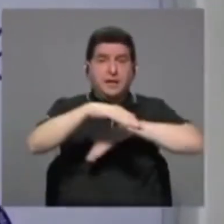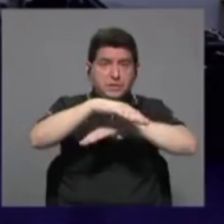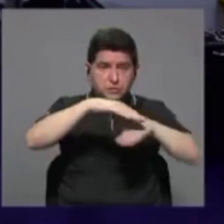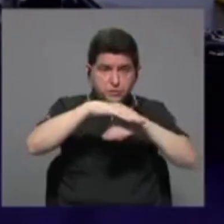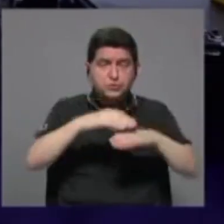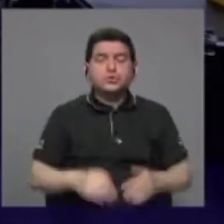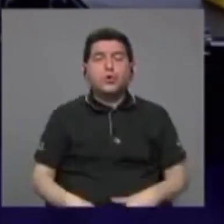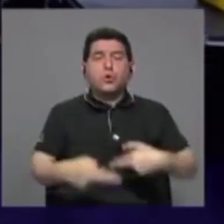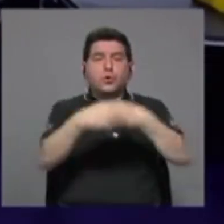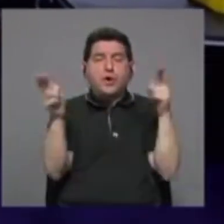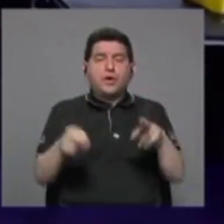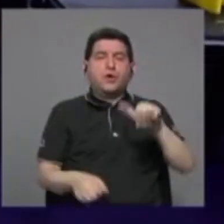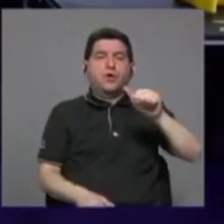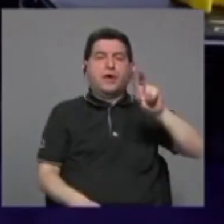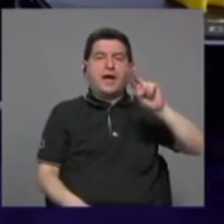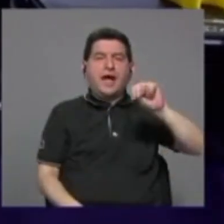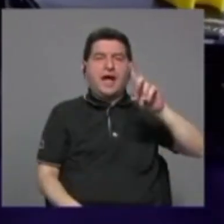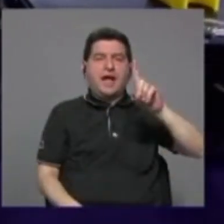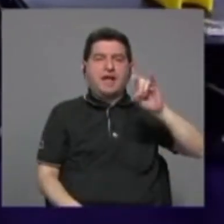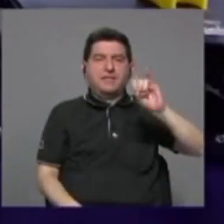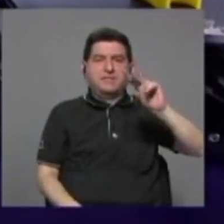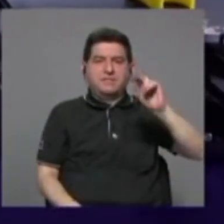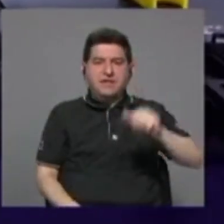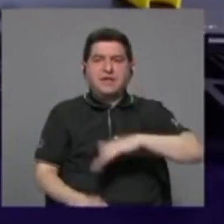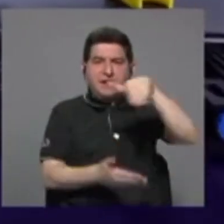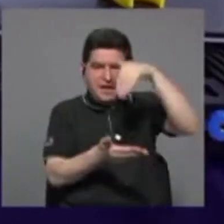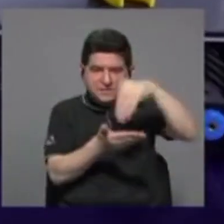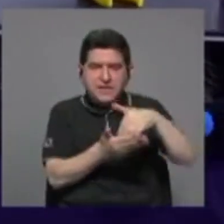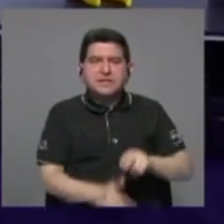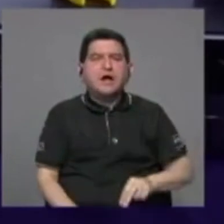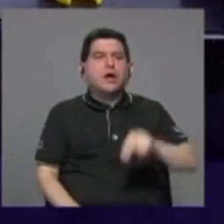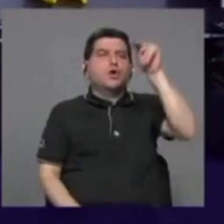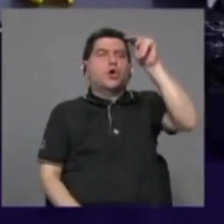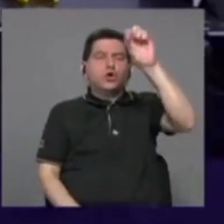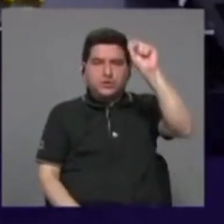subregión andina, central, norte, sur.